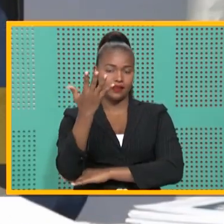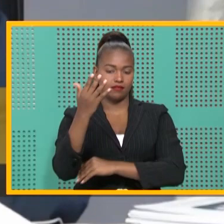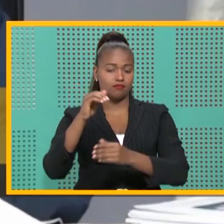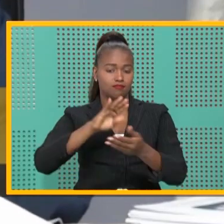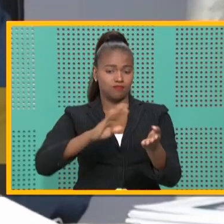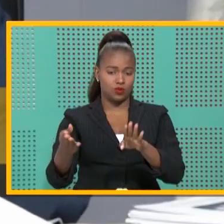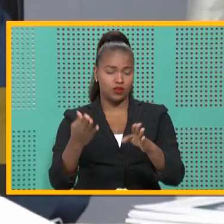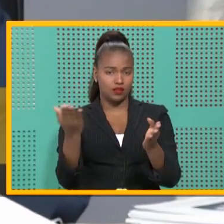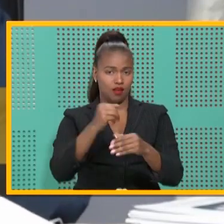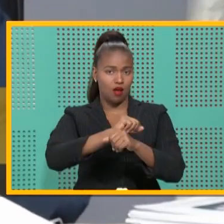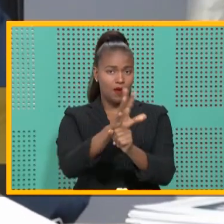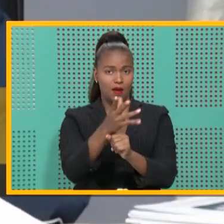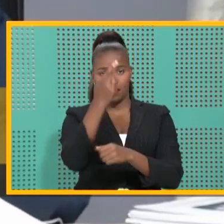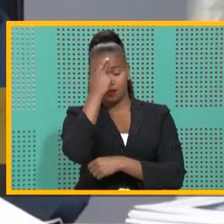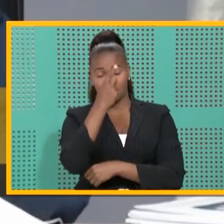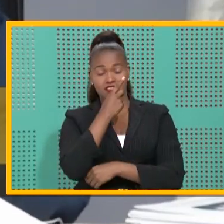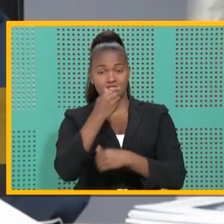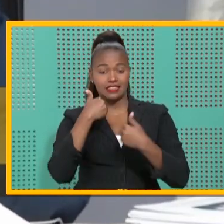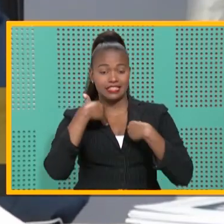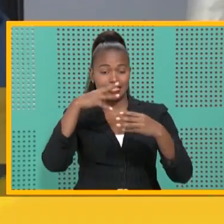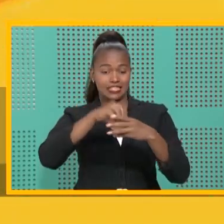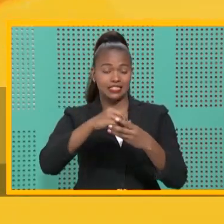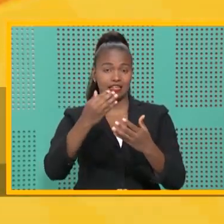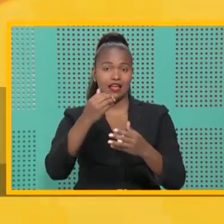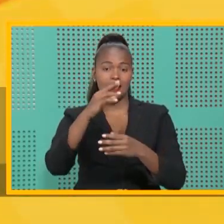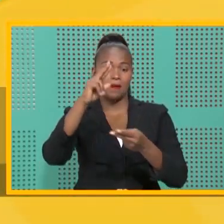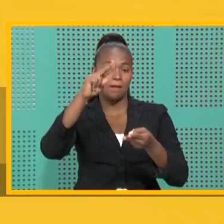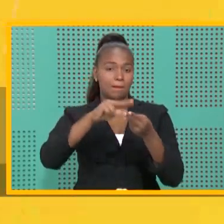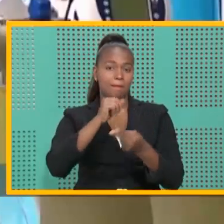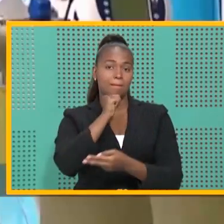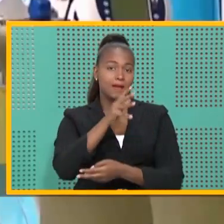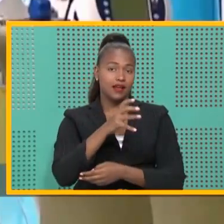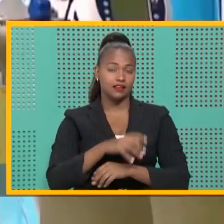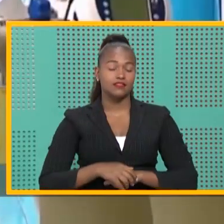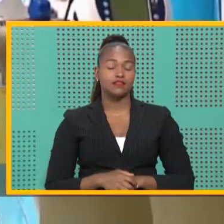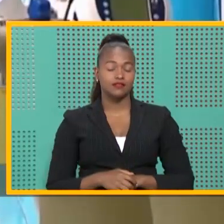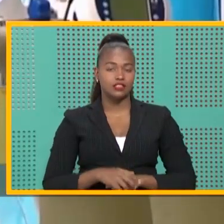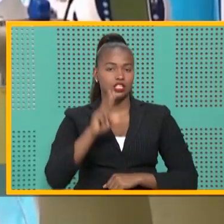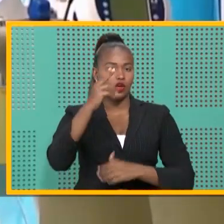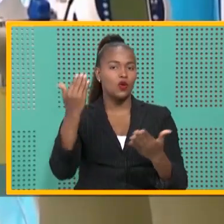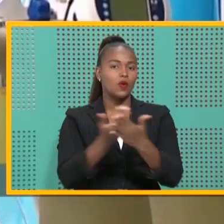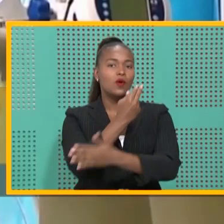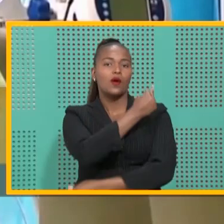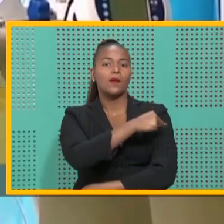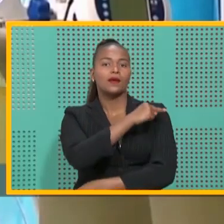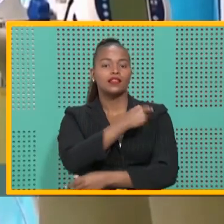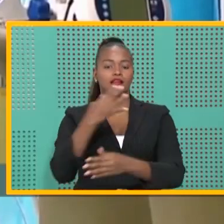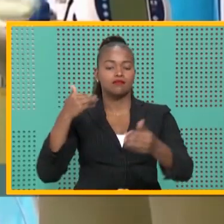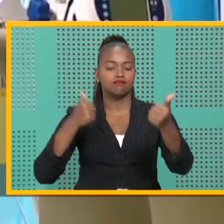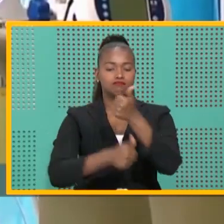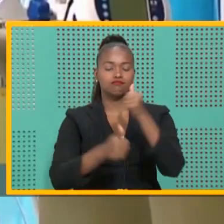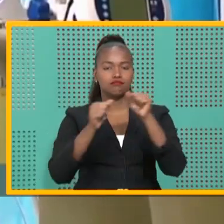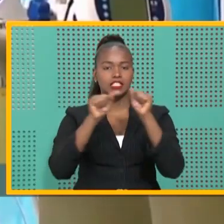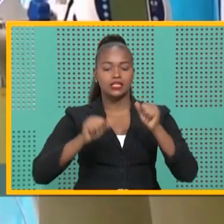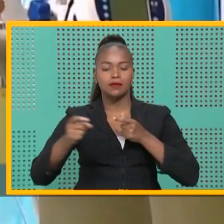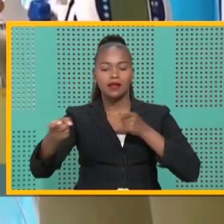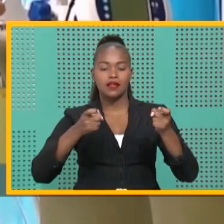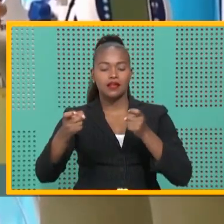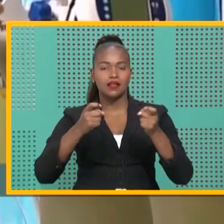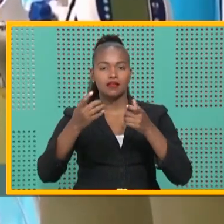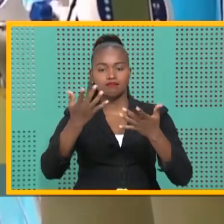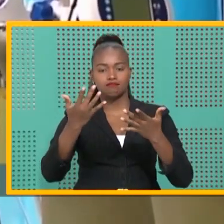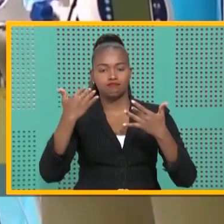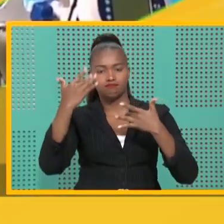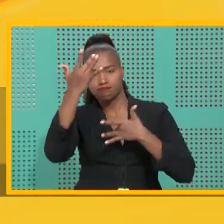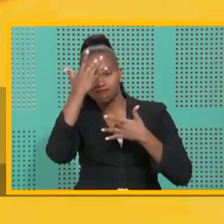-19 en el país descienden en el mes de mayo. Dos nuevos hospitales se integran al sistema de gestión de citas